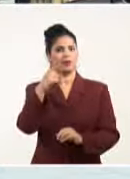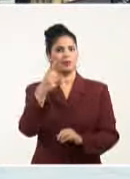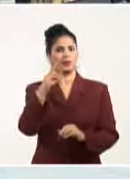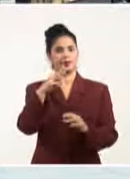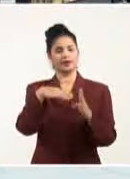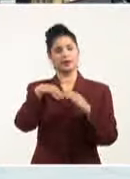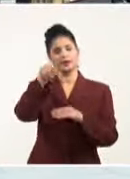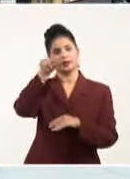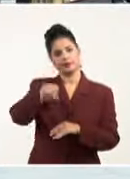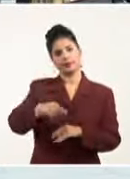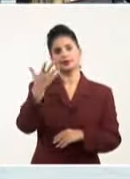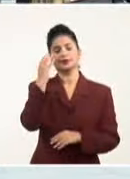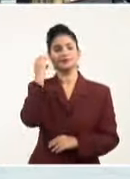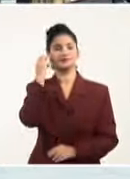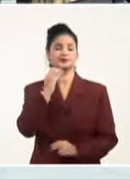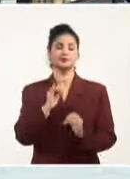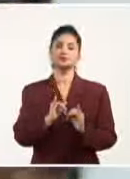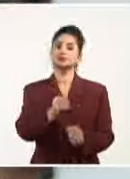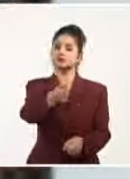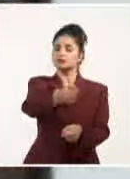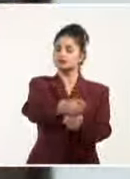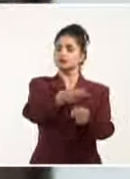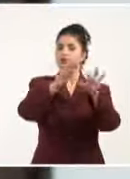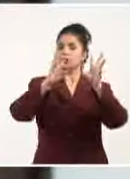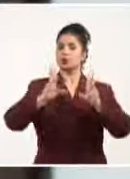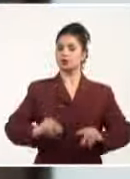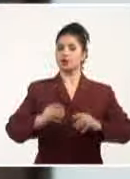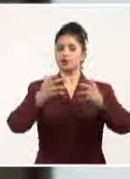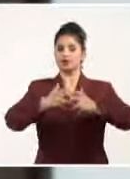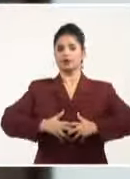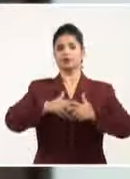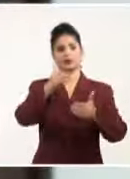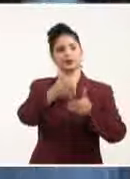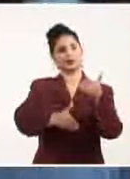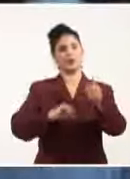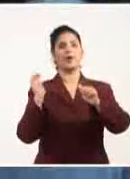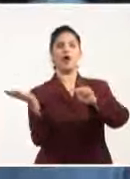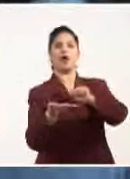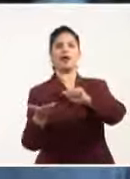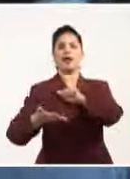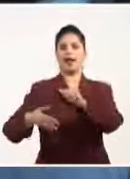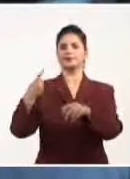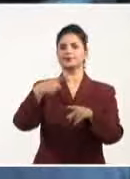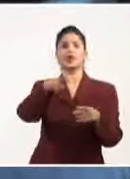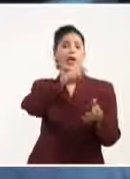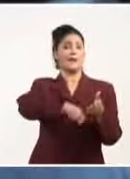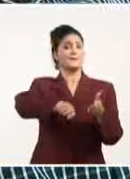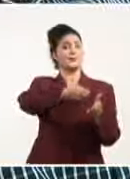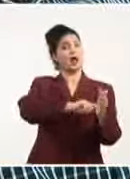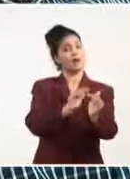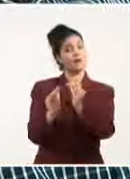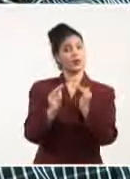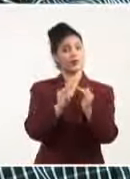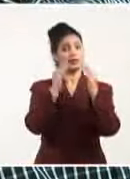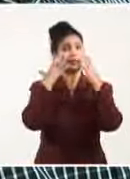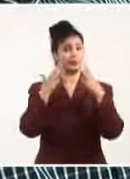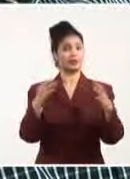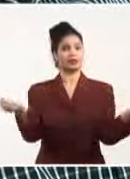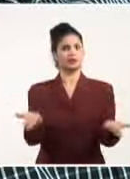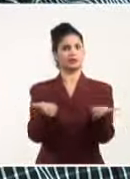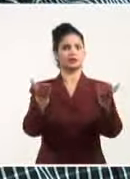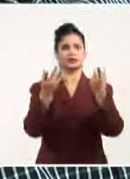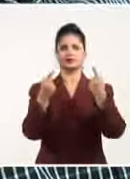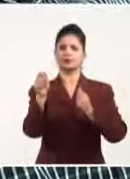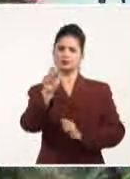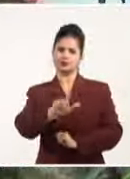transformación de los resultados relacionados con la producción cañera y la política de la vivienda, sectores vitales en el desarrollo económico y social del